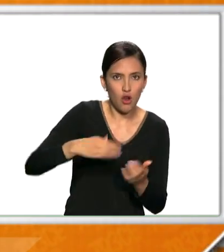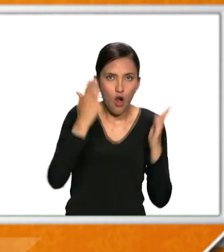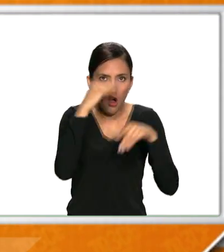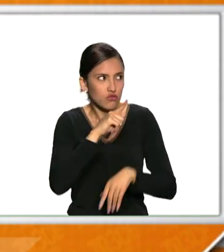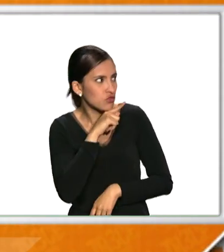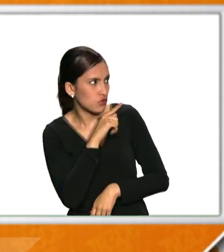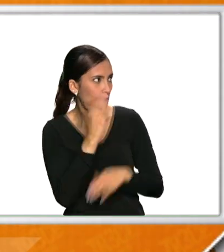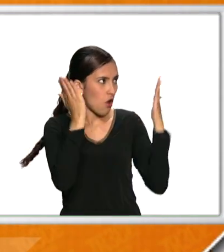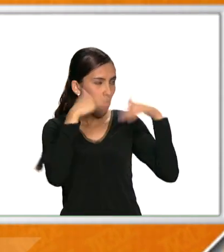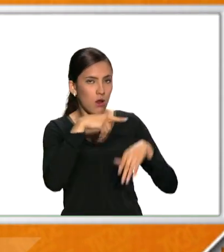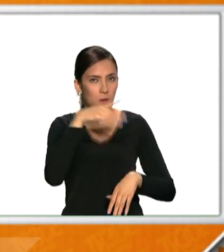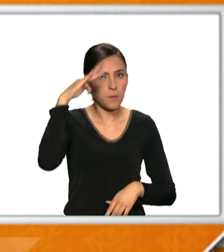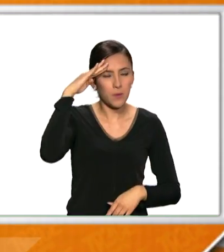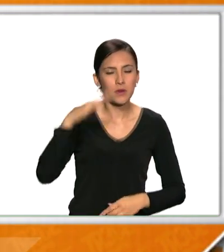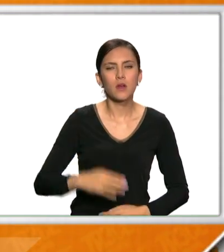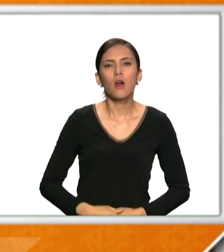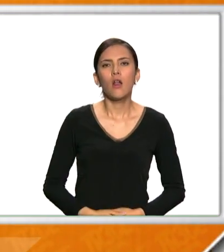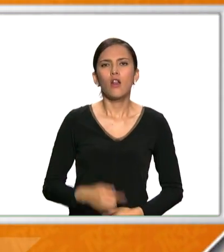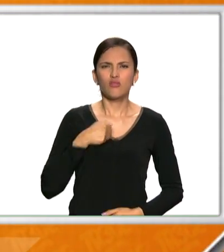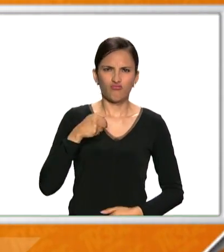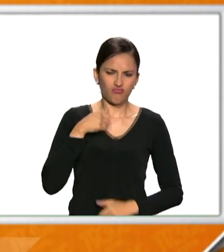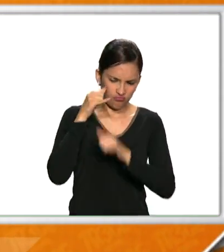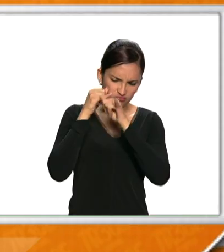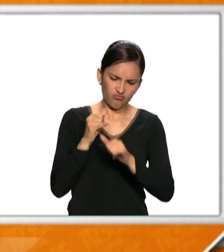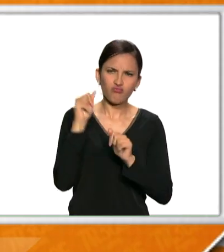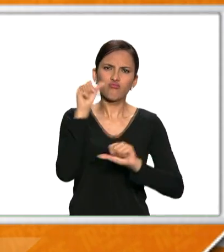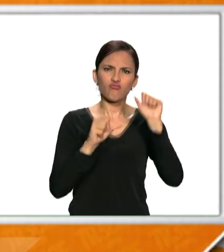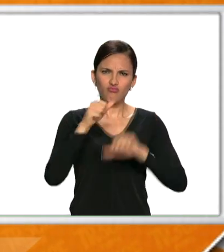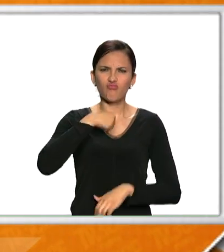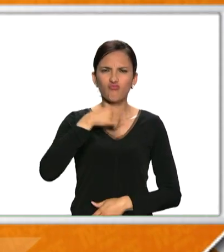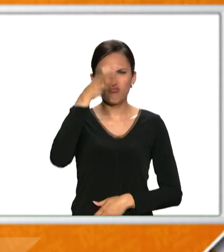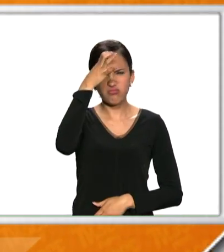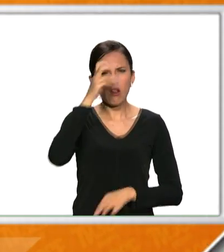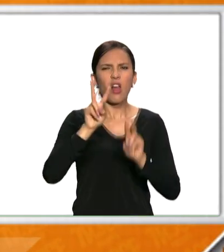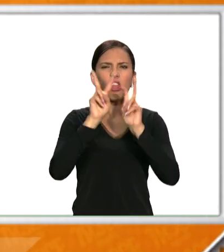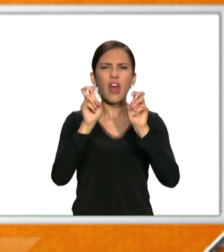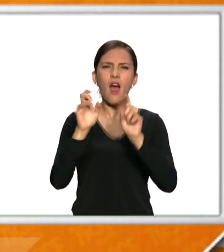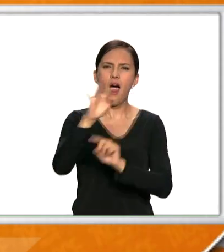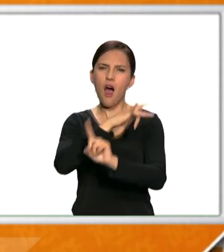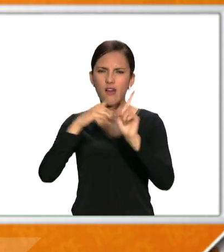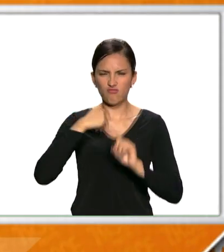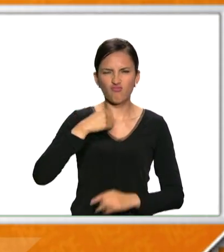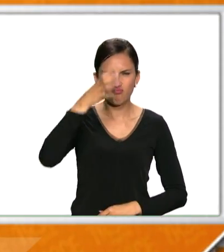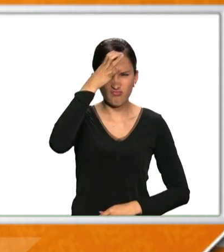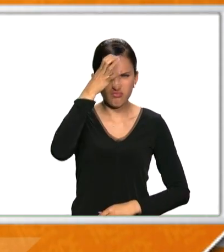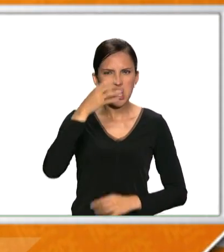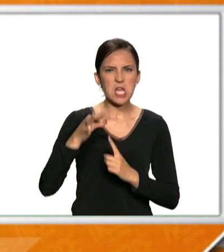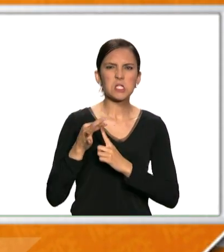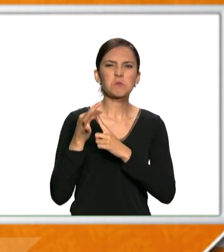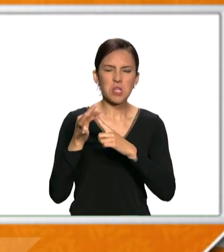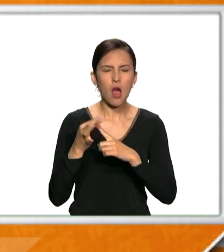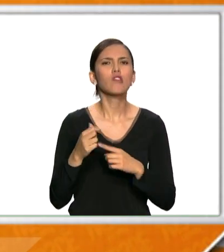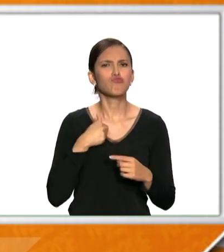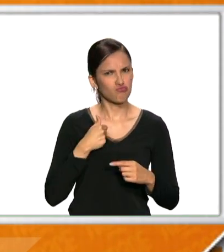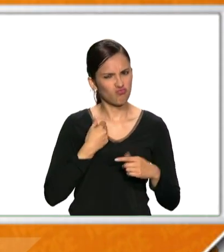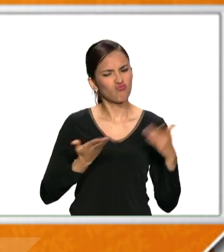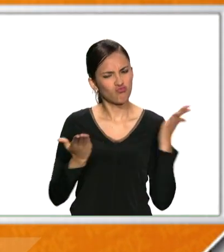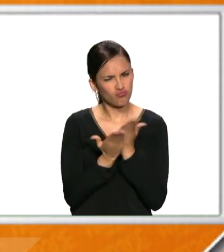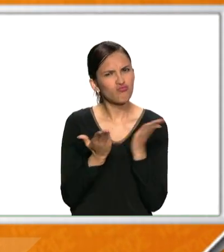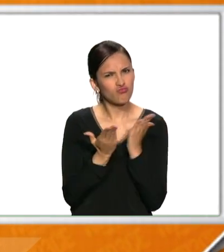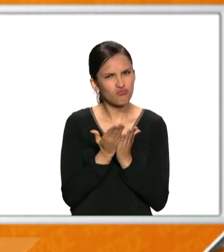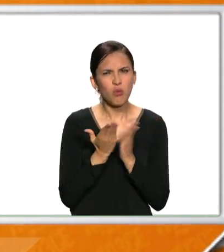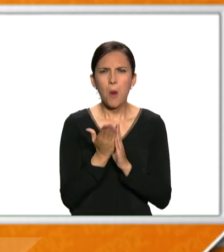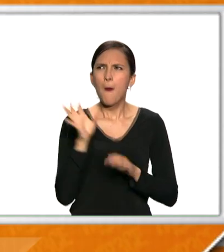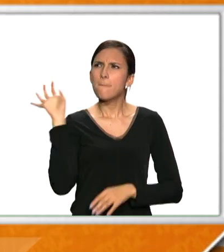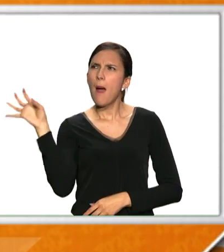Yo soy ingeniero químico y tengo especialización en ambiental y he estudiado en